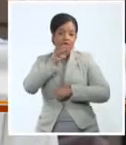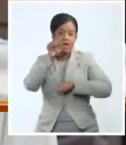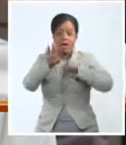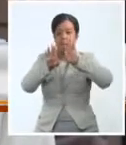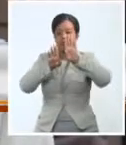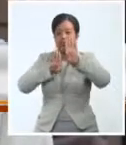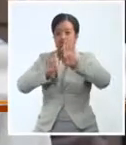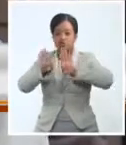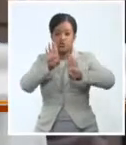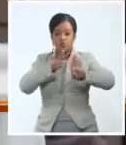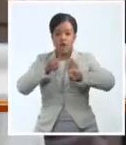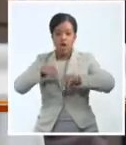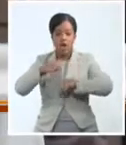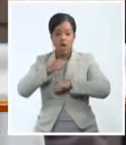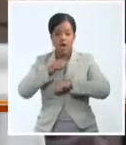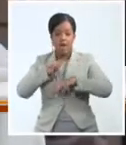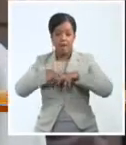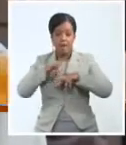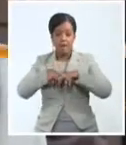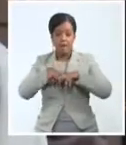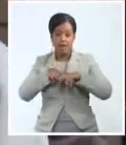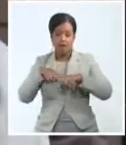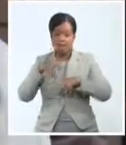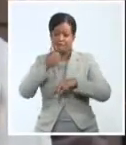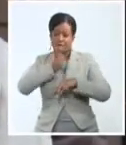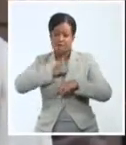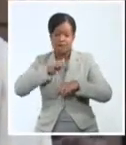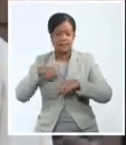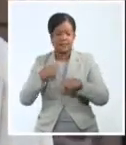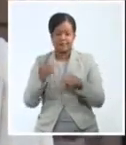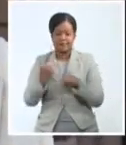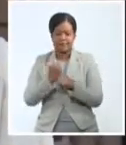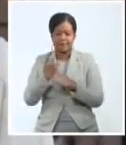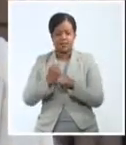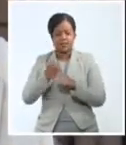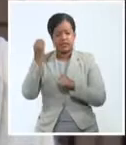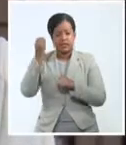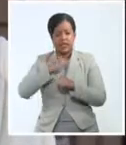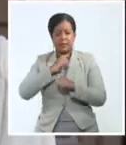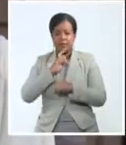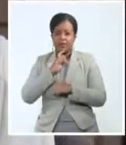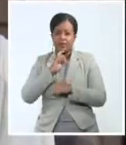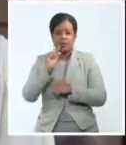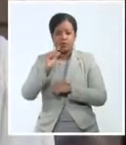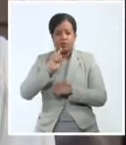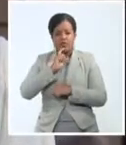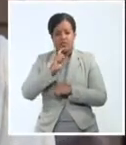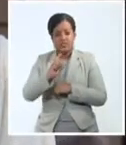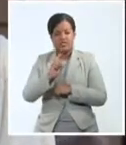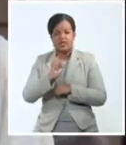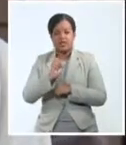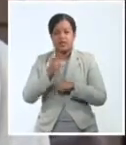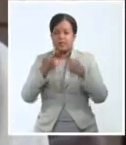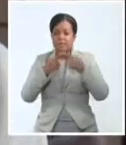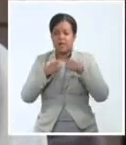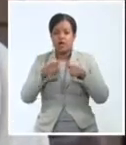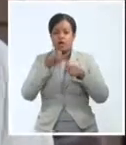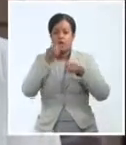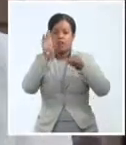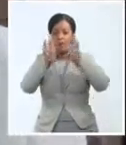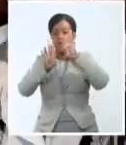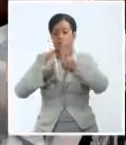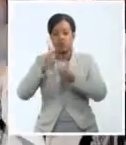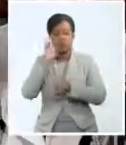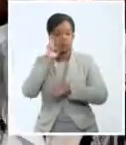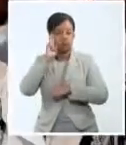tenemos muchísimas posibilidades a pesar de todos los contratiempos y todos los enemigos que tiene en este momento la Bienal, de ser una gran Bienal que será recortada